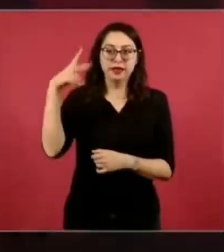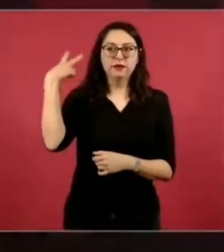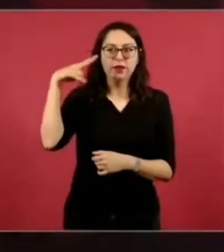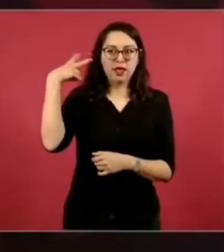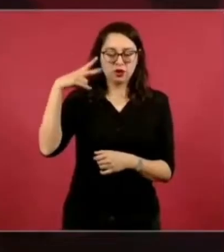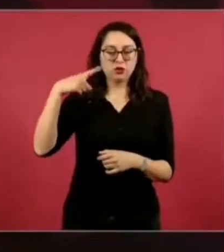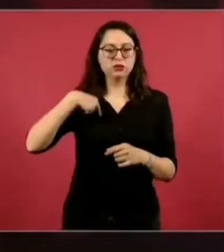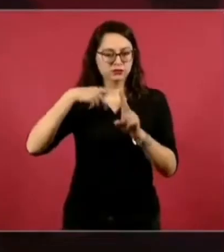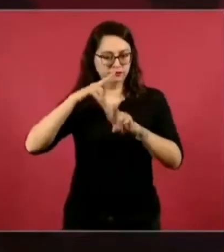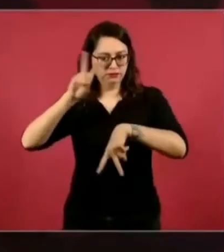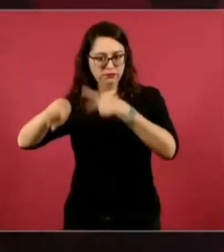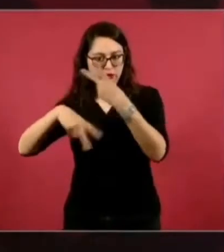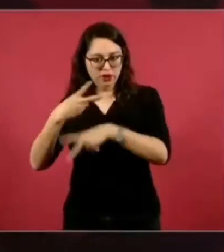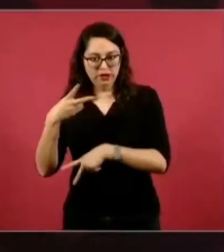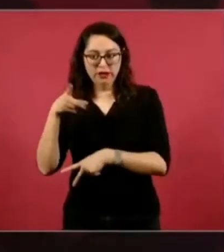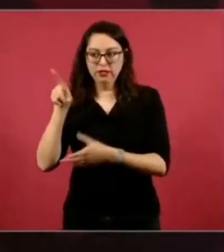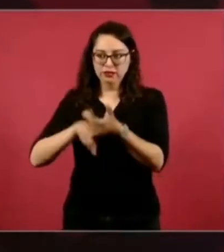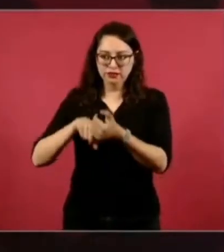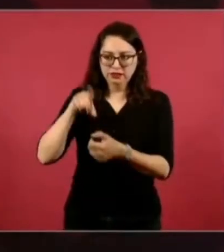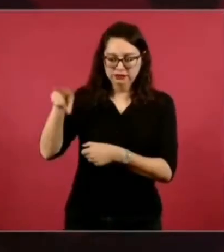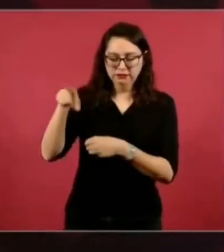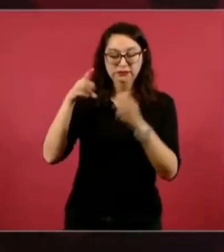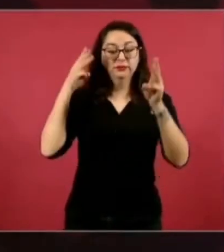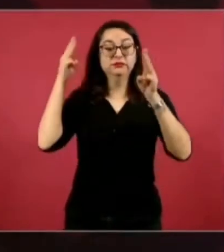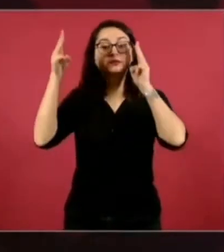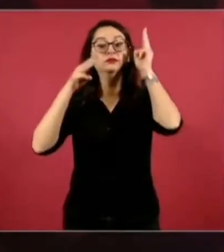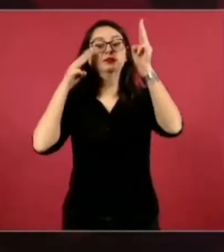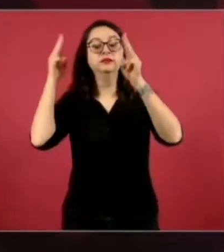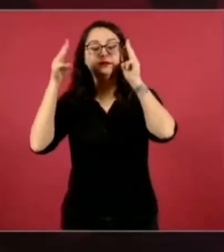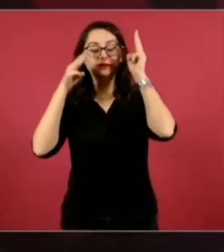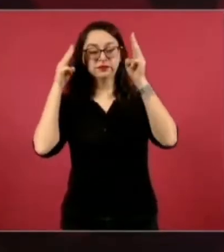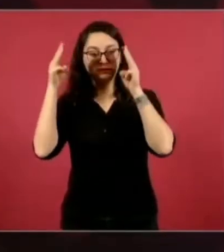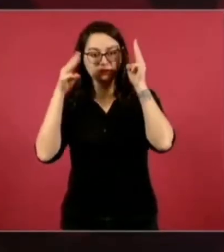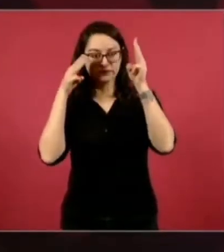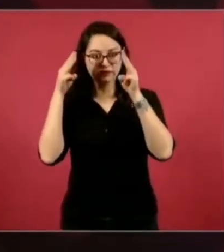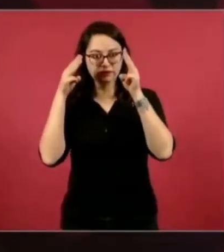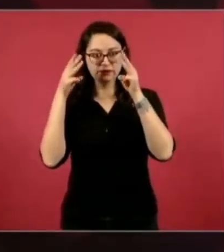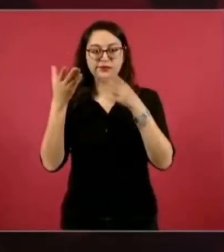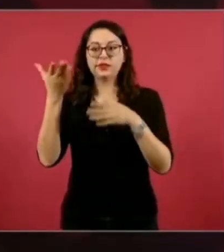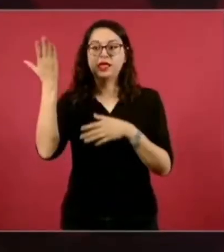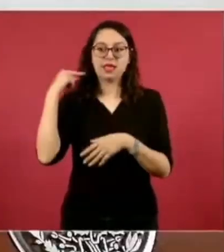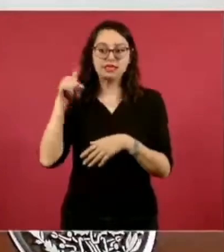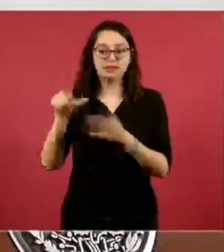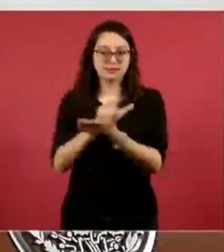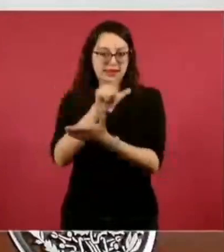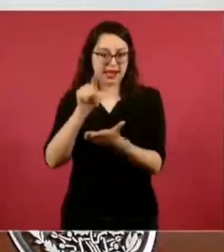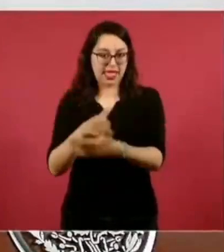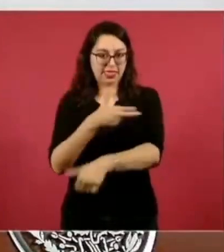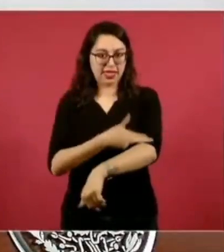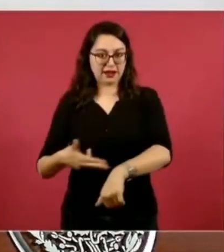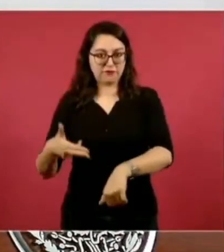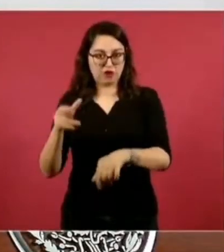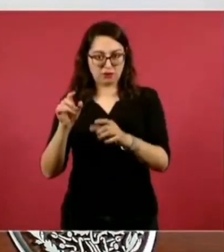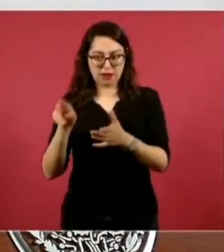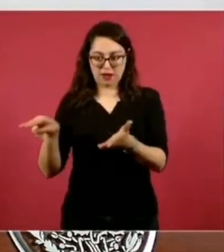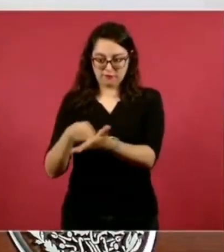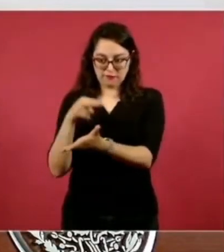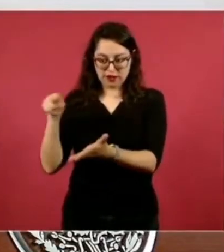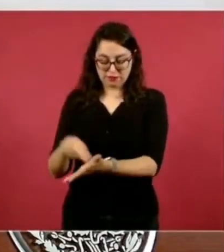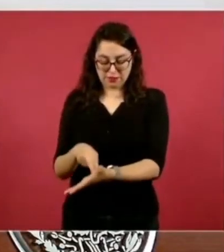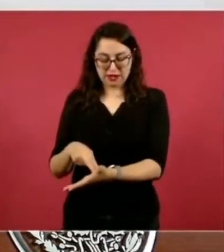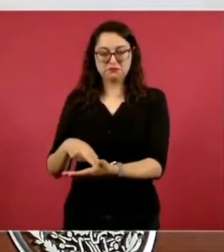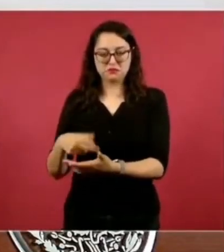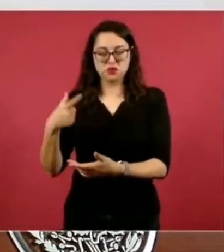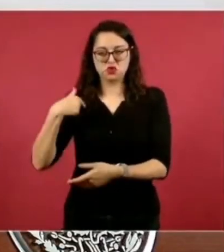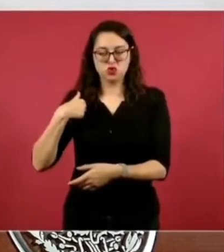un museo donde se firmaron las leyes de reforma ¿cuándo va a ser esto